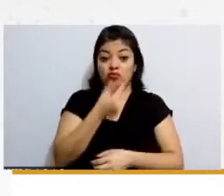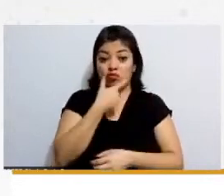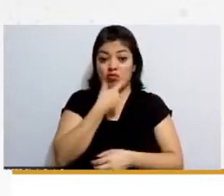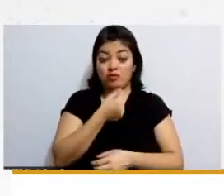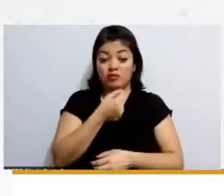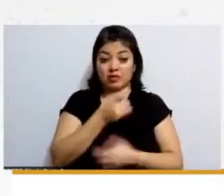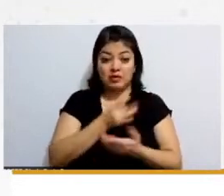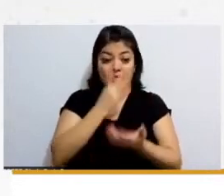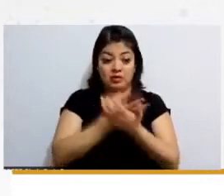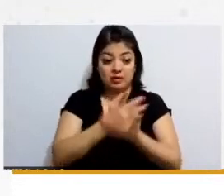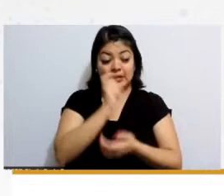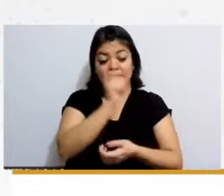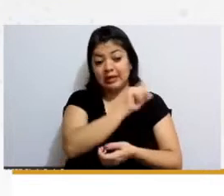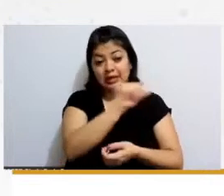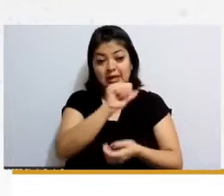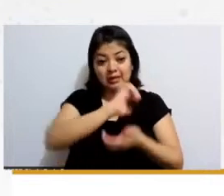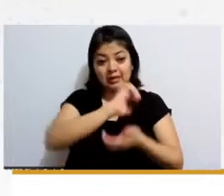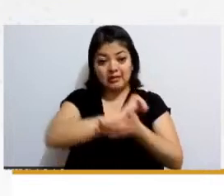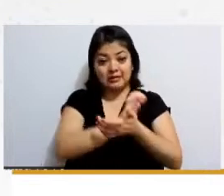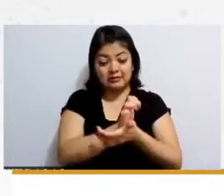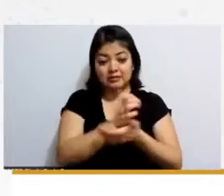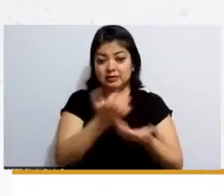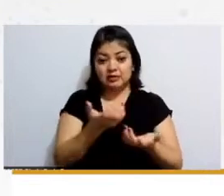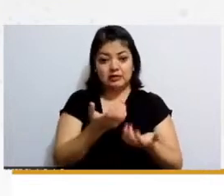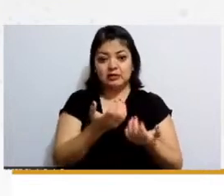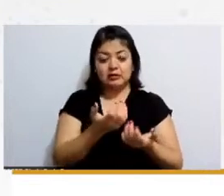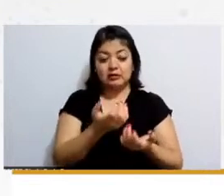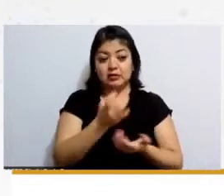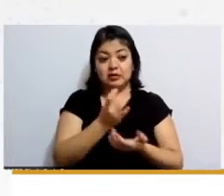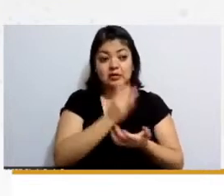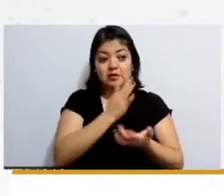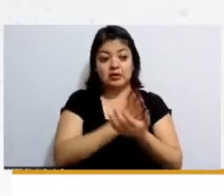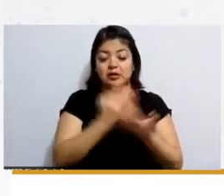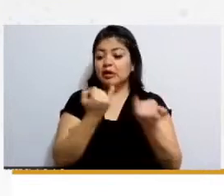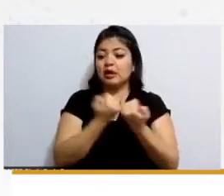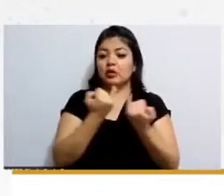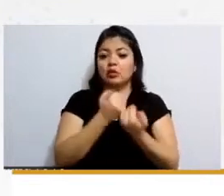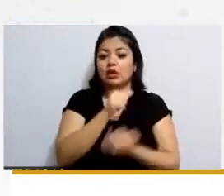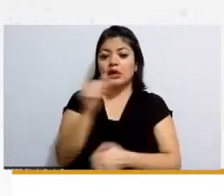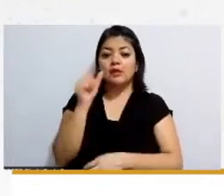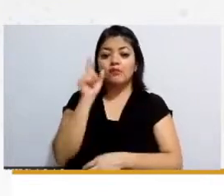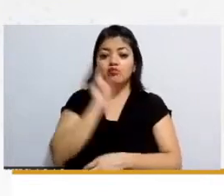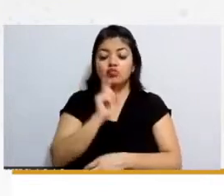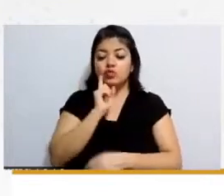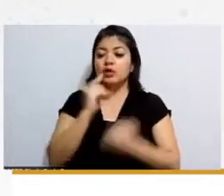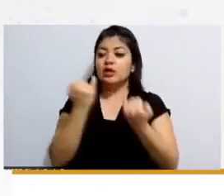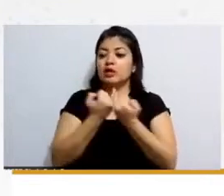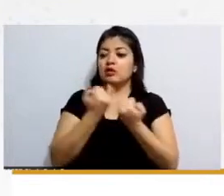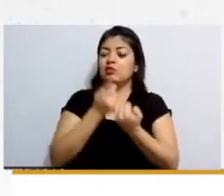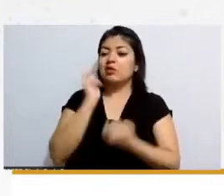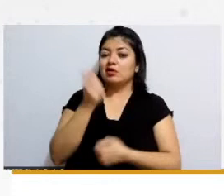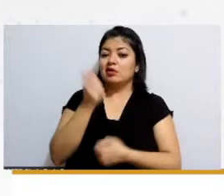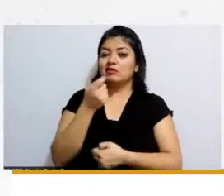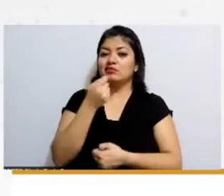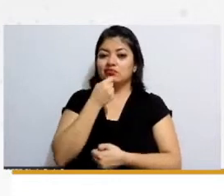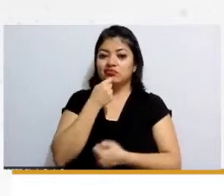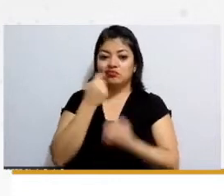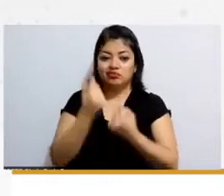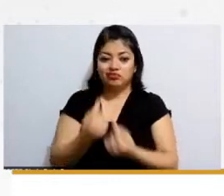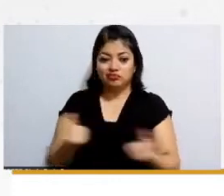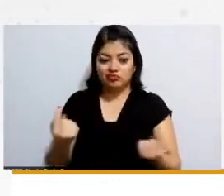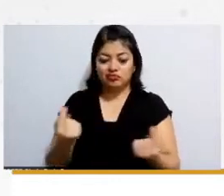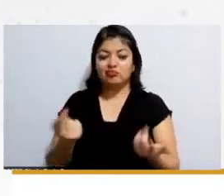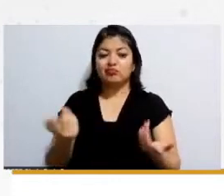discriminación por género sino también tanto a la mujer como al menor y aquí se estaba afectando el interés